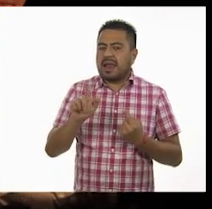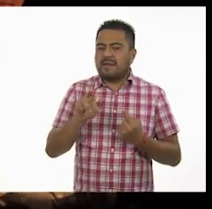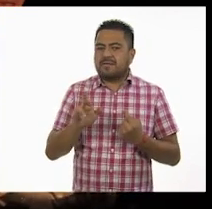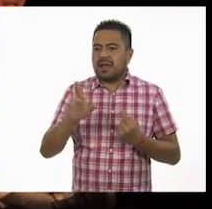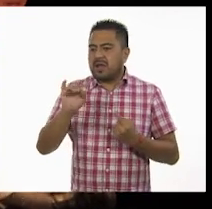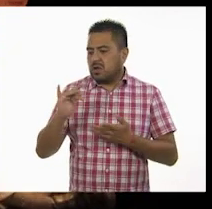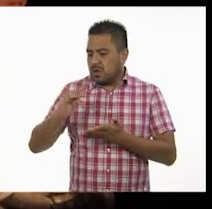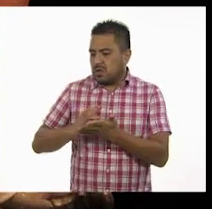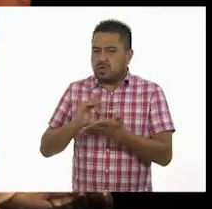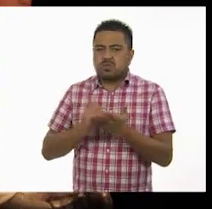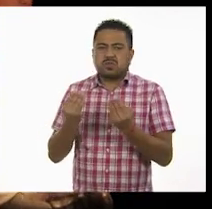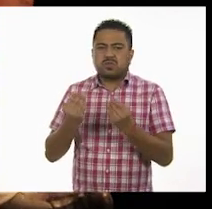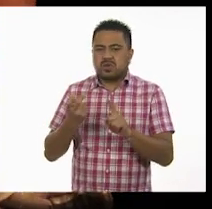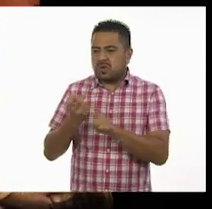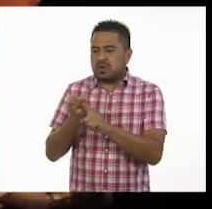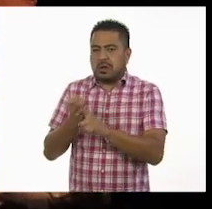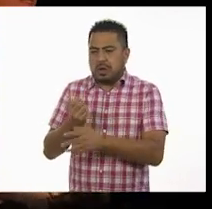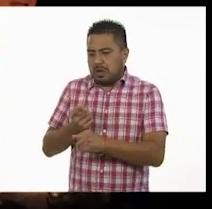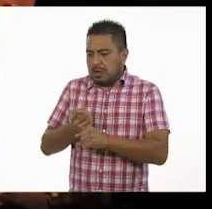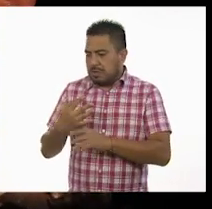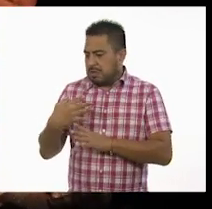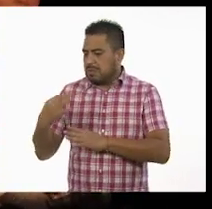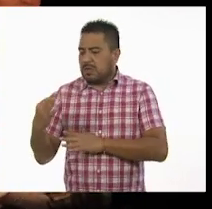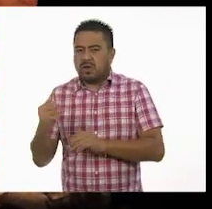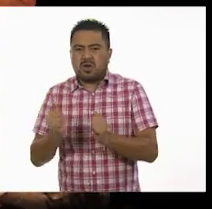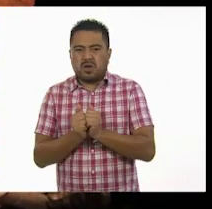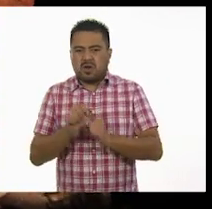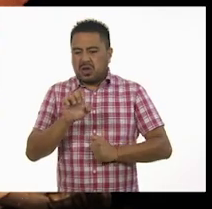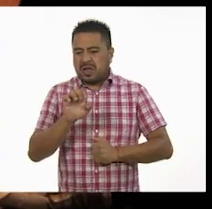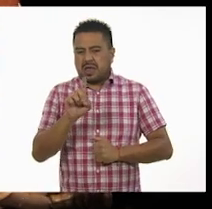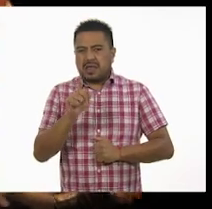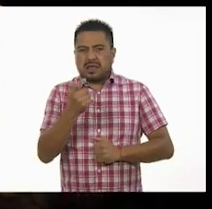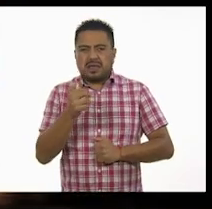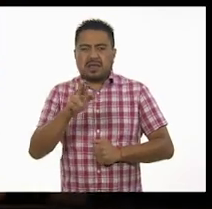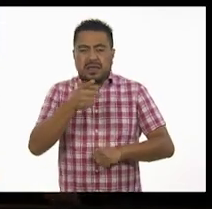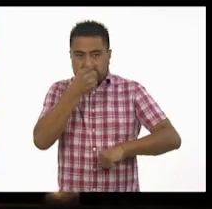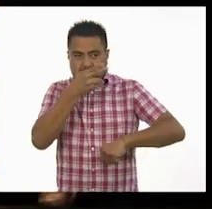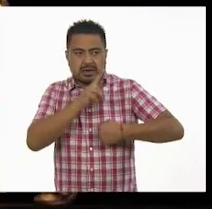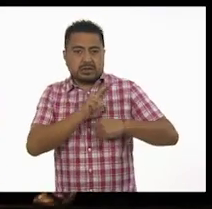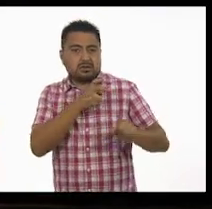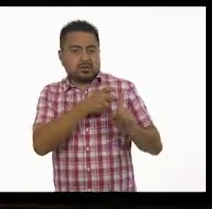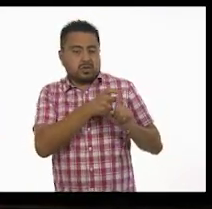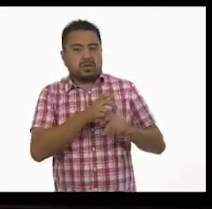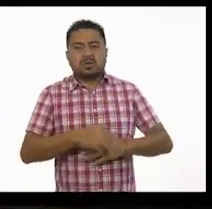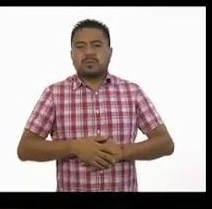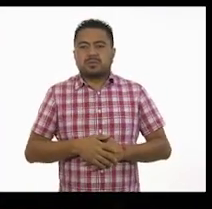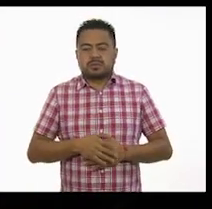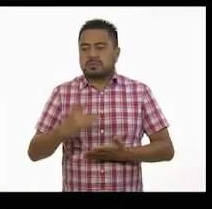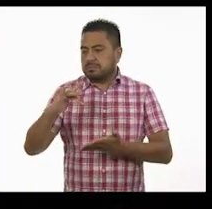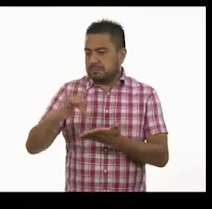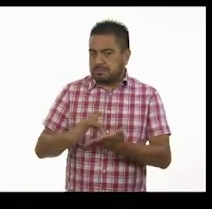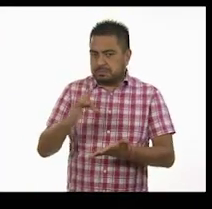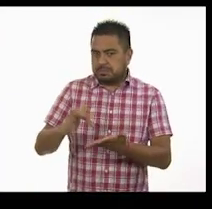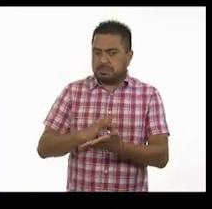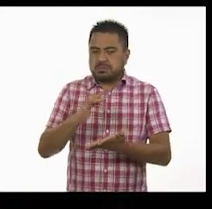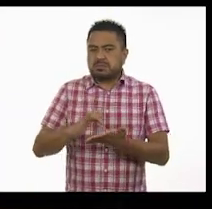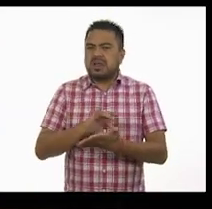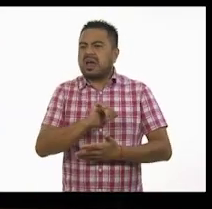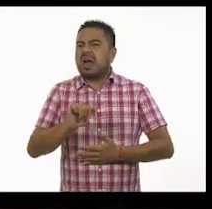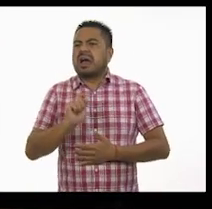muchísimo fue en darme ese chance junto con este Edgar el director, Edgar Oskanga. Me apoyaron a